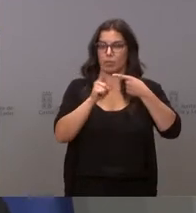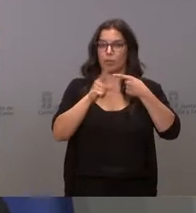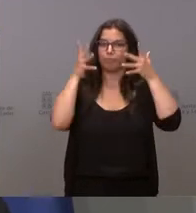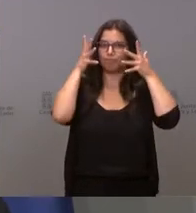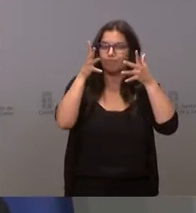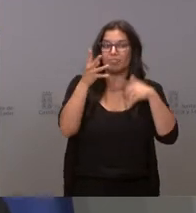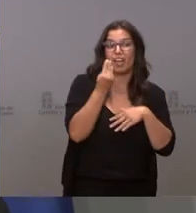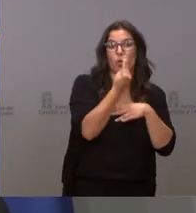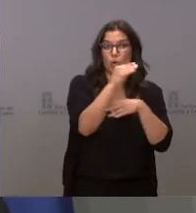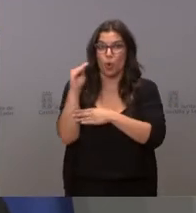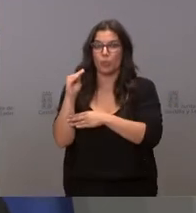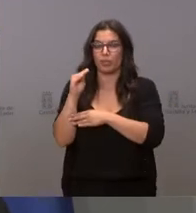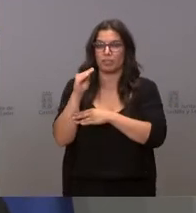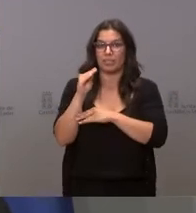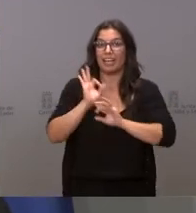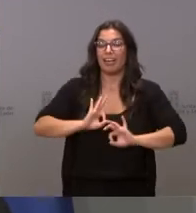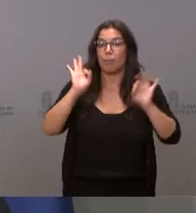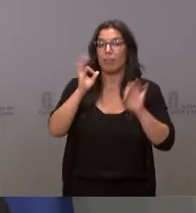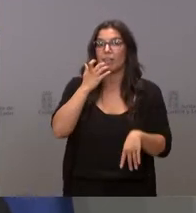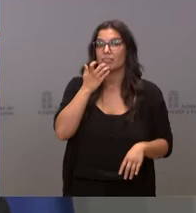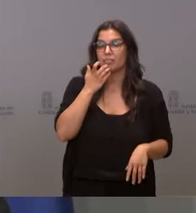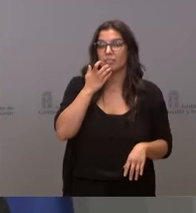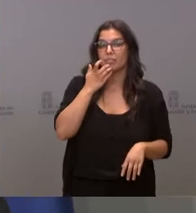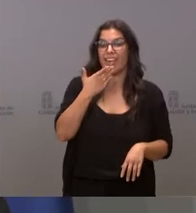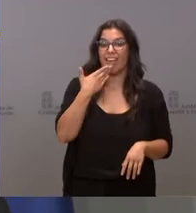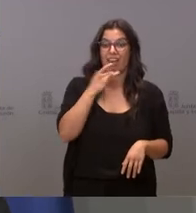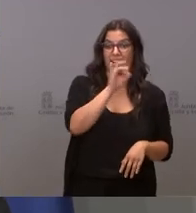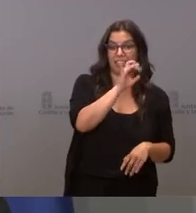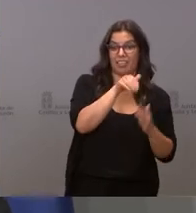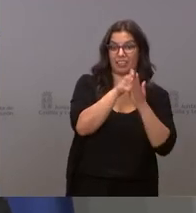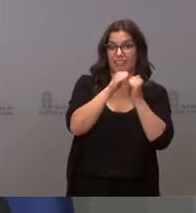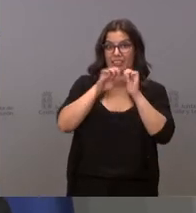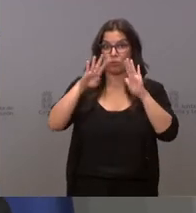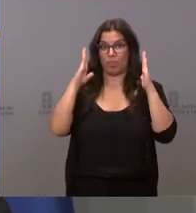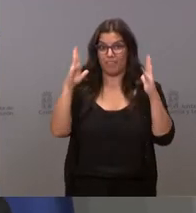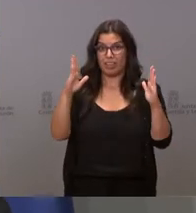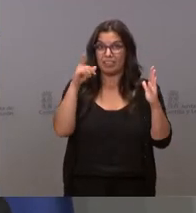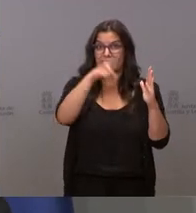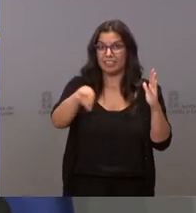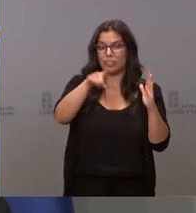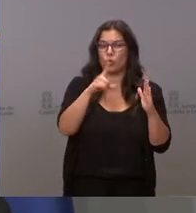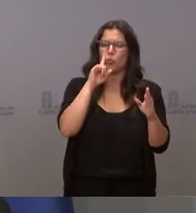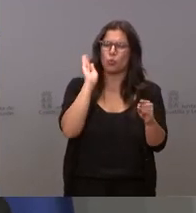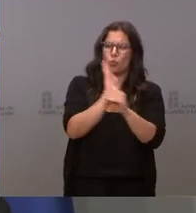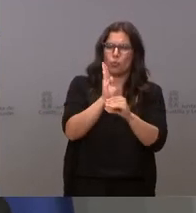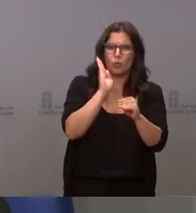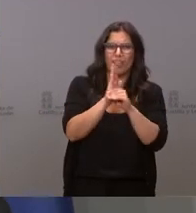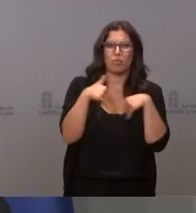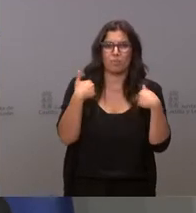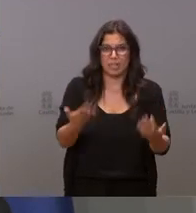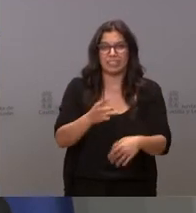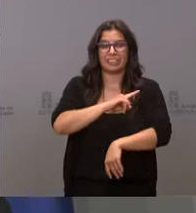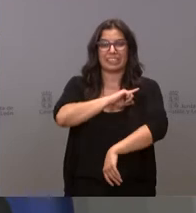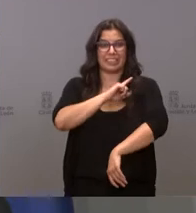nuestros jóvenes, especialmente a los que se encuentran en esta franja de edad, que extremen el cuidado, que extremen